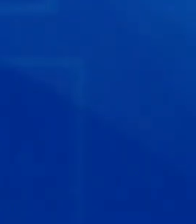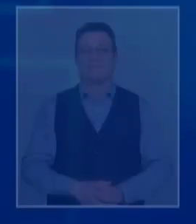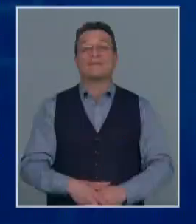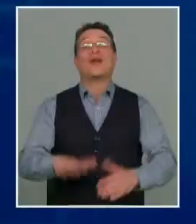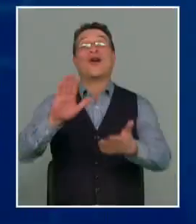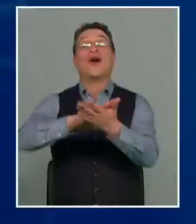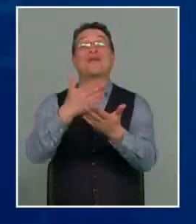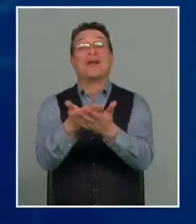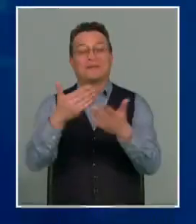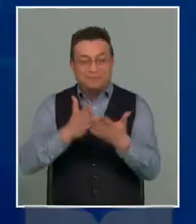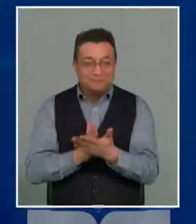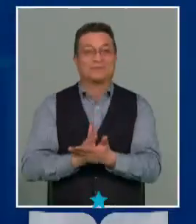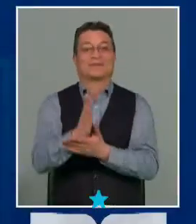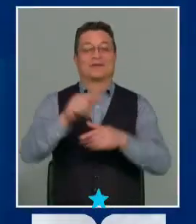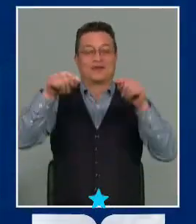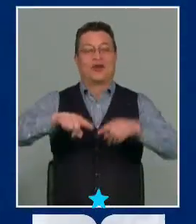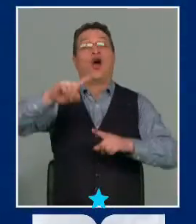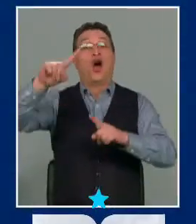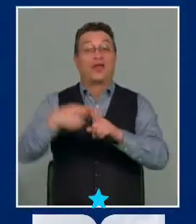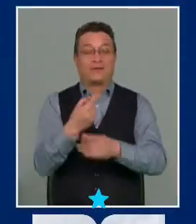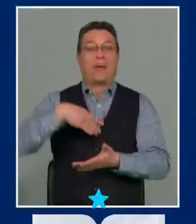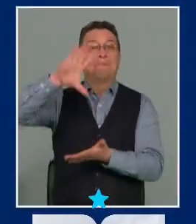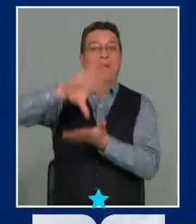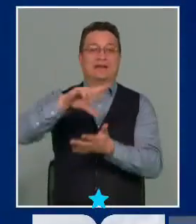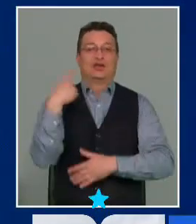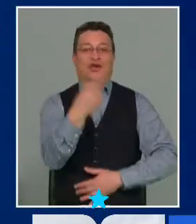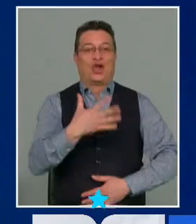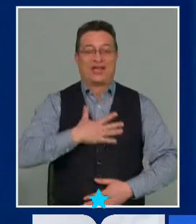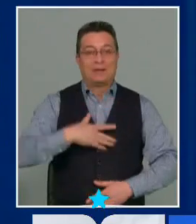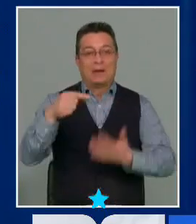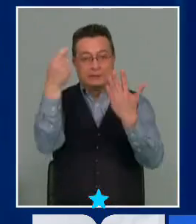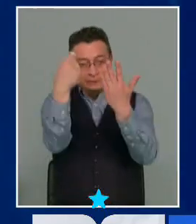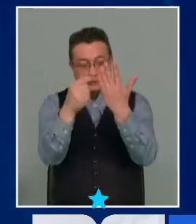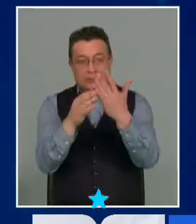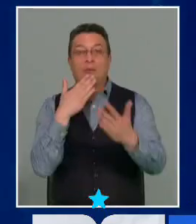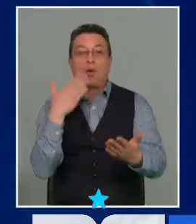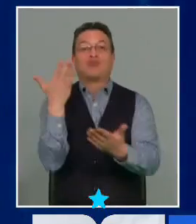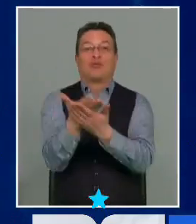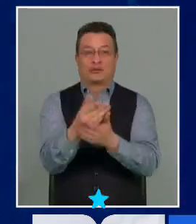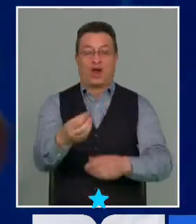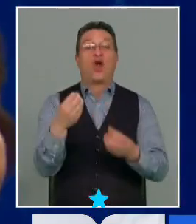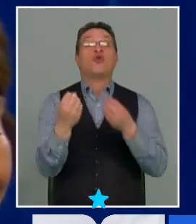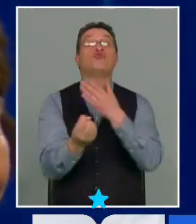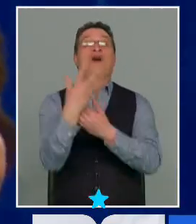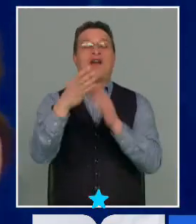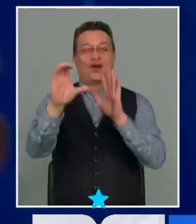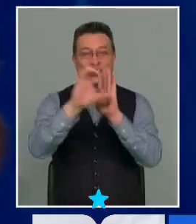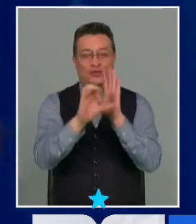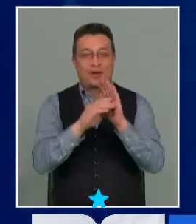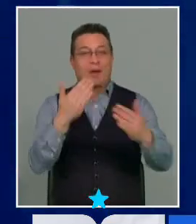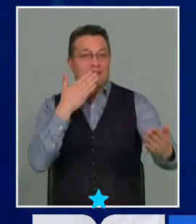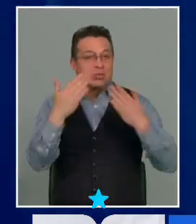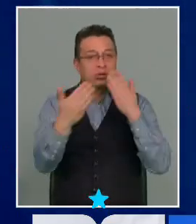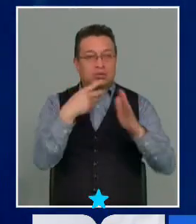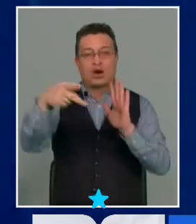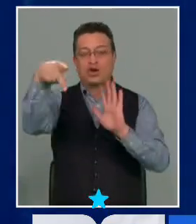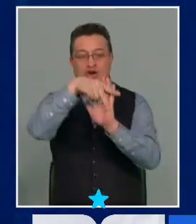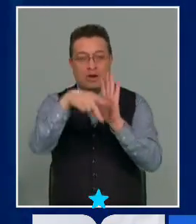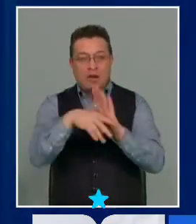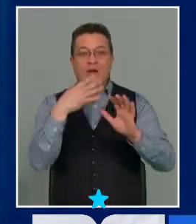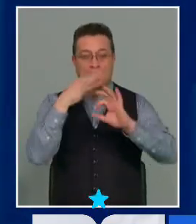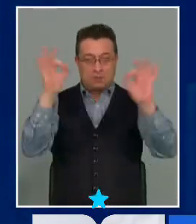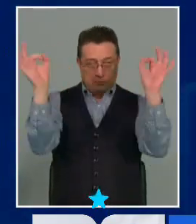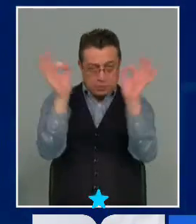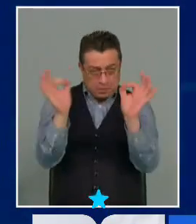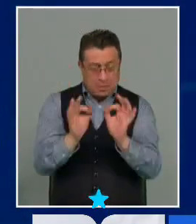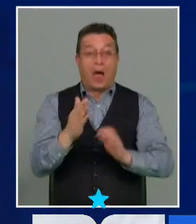¿Cómo están? Comenzamos esta nueva edición del país que queremos revisando la propuesta de nueva constitución, las conversaciones sobre las normas y explicando